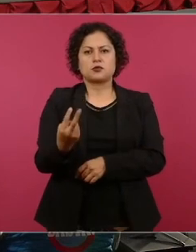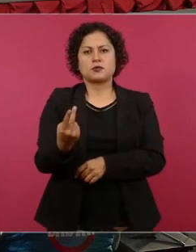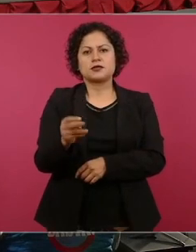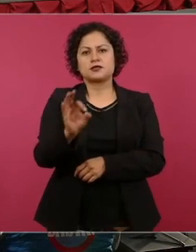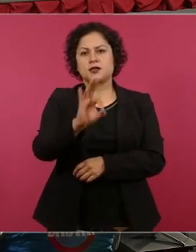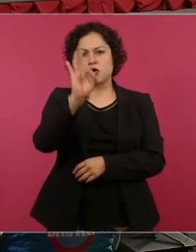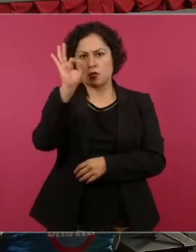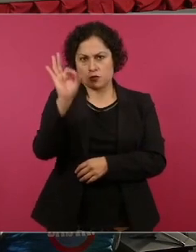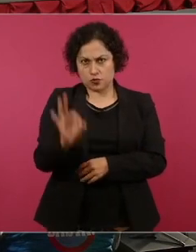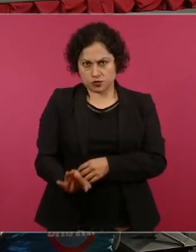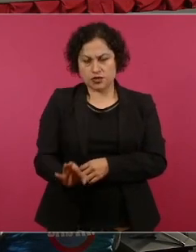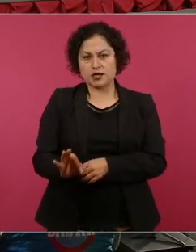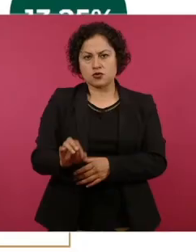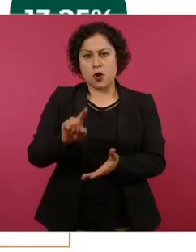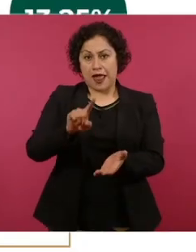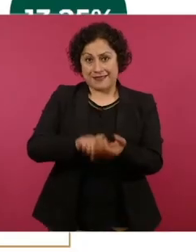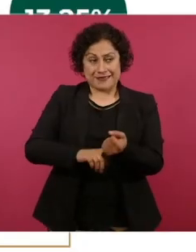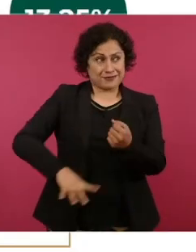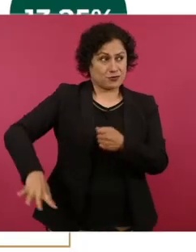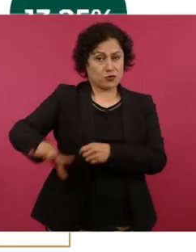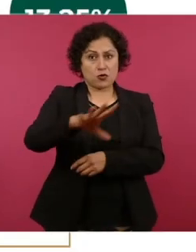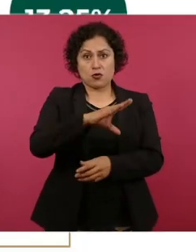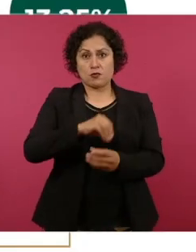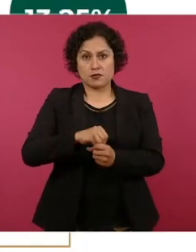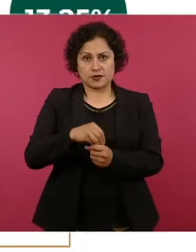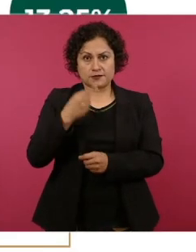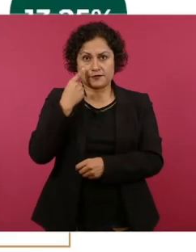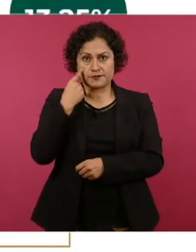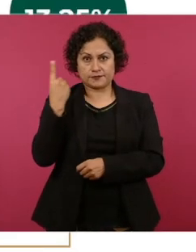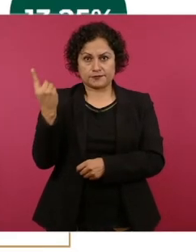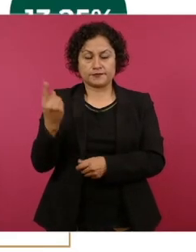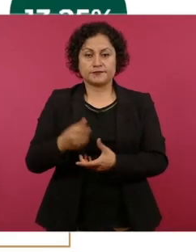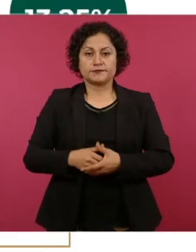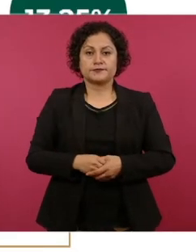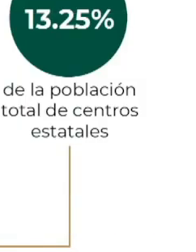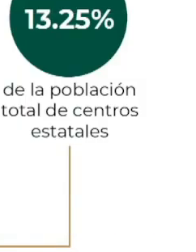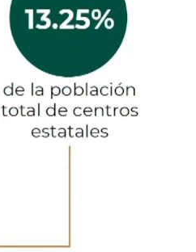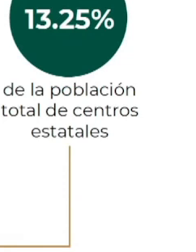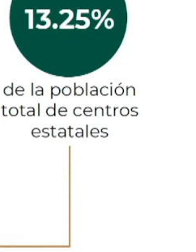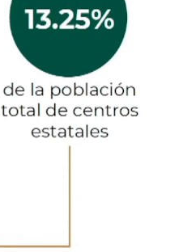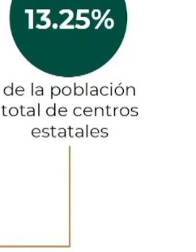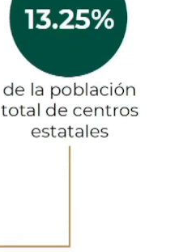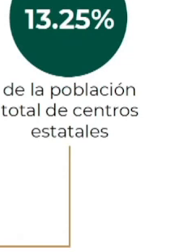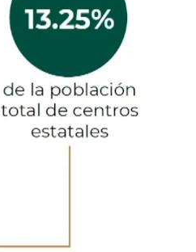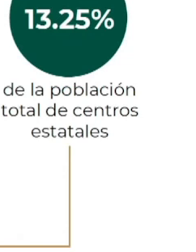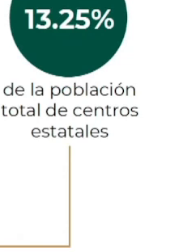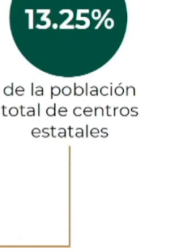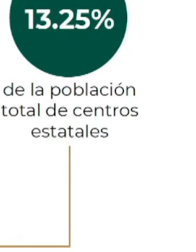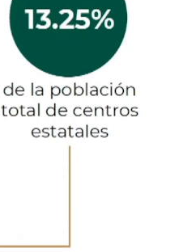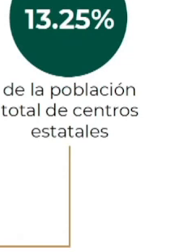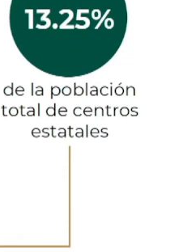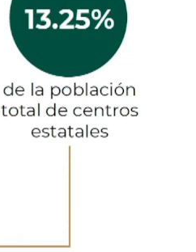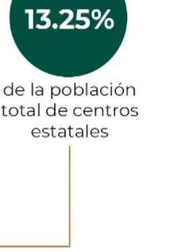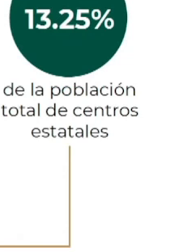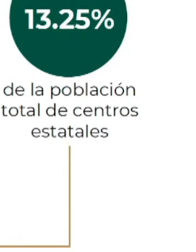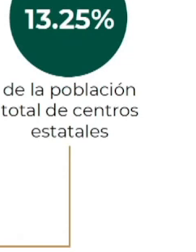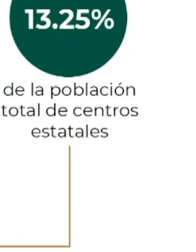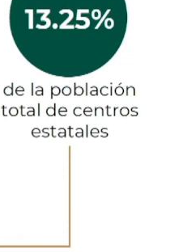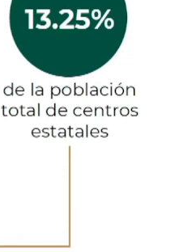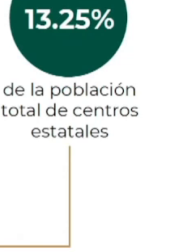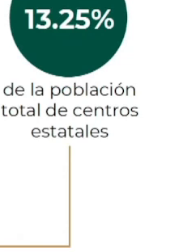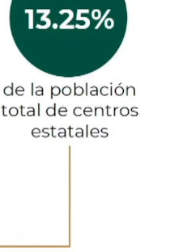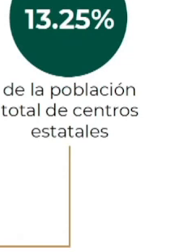de su población total para participar en este proceso electoral. Finalmente, decir